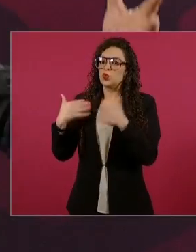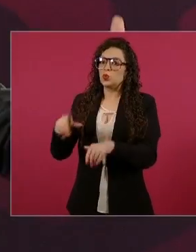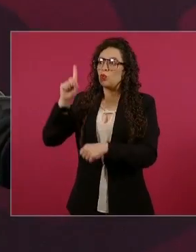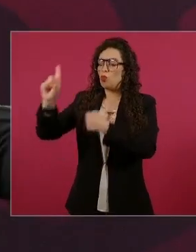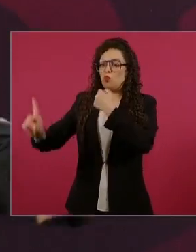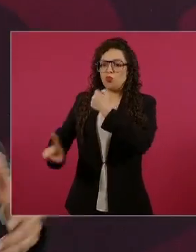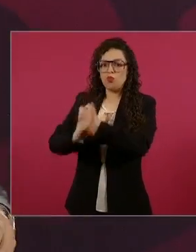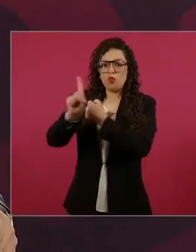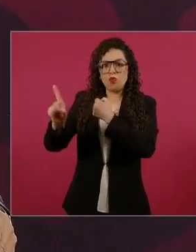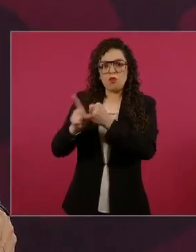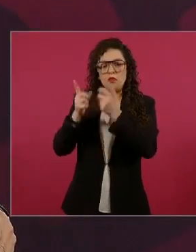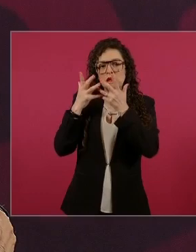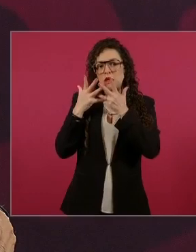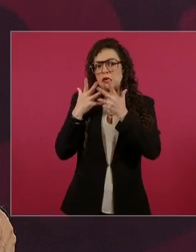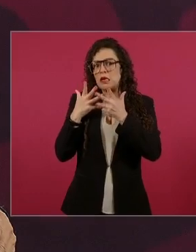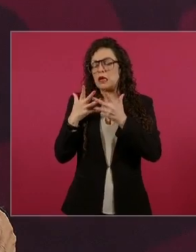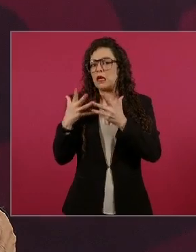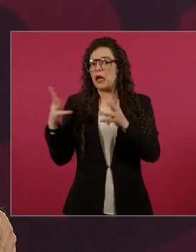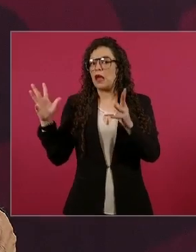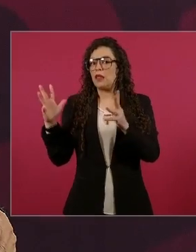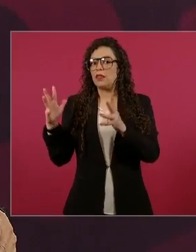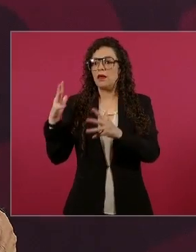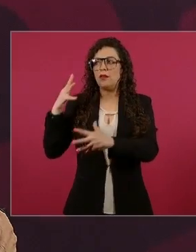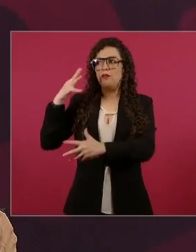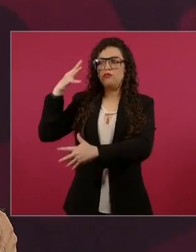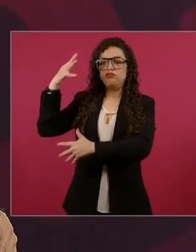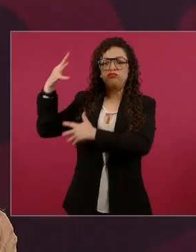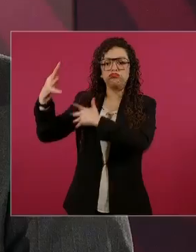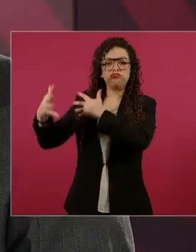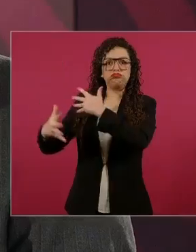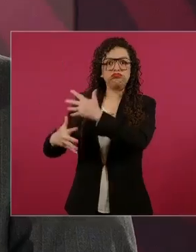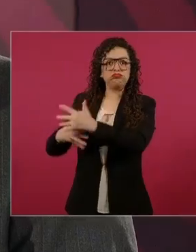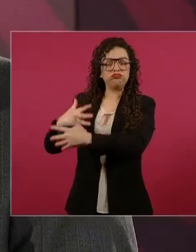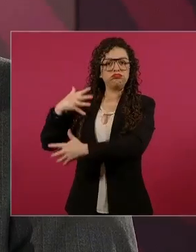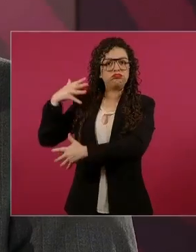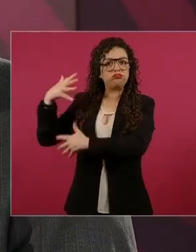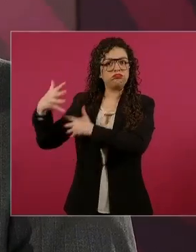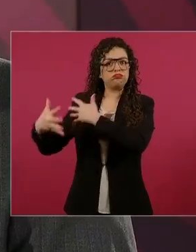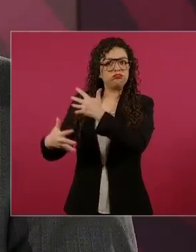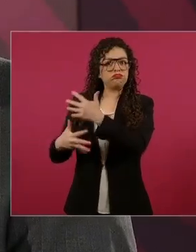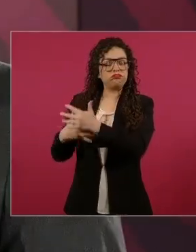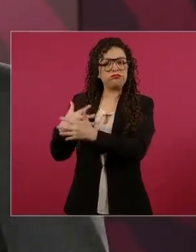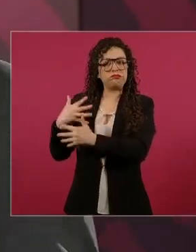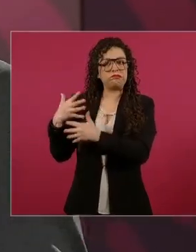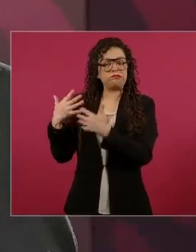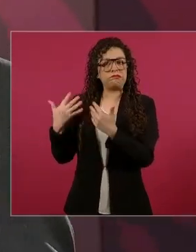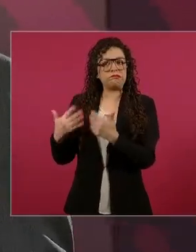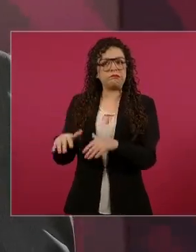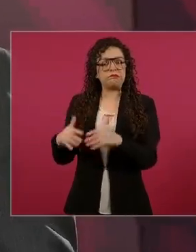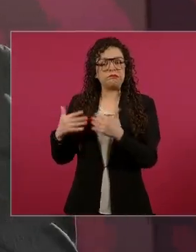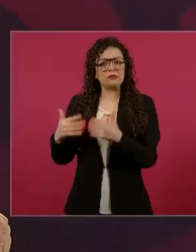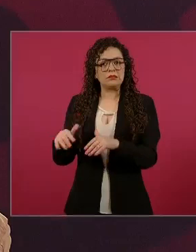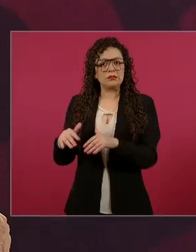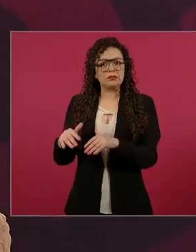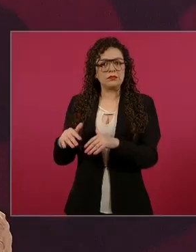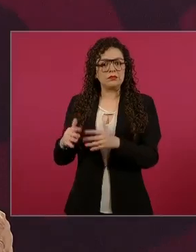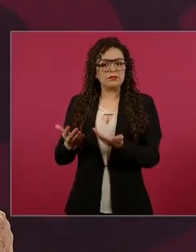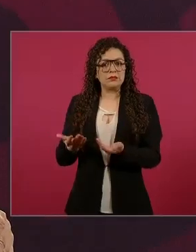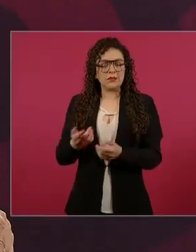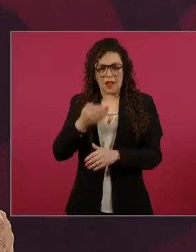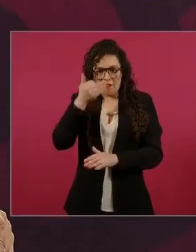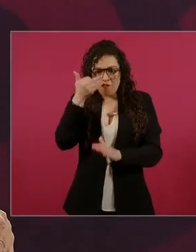no reparamos en eso,